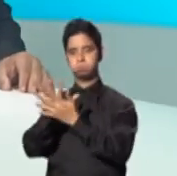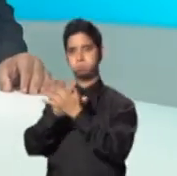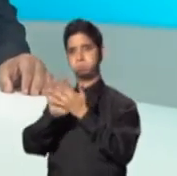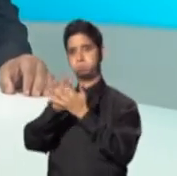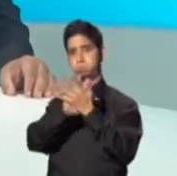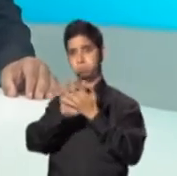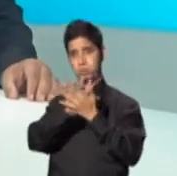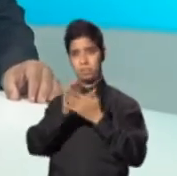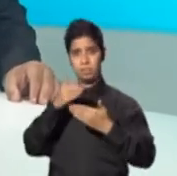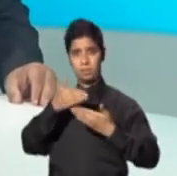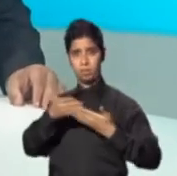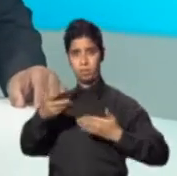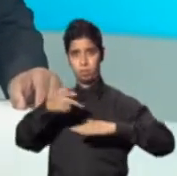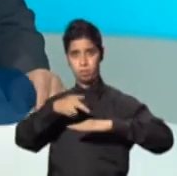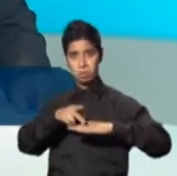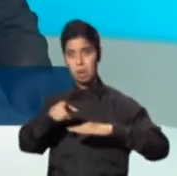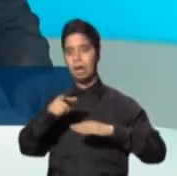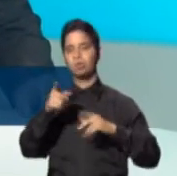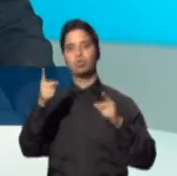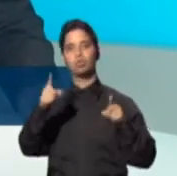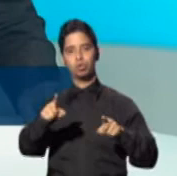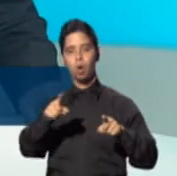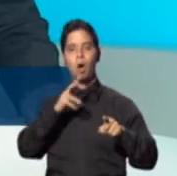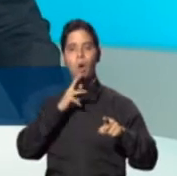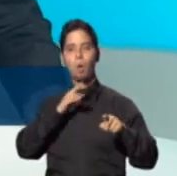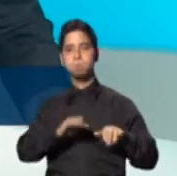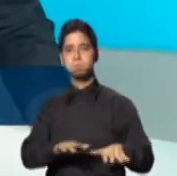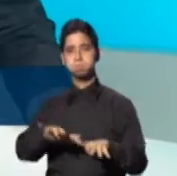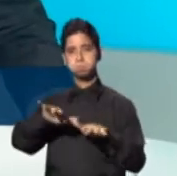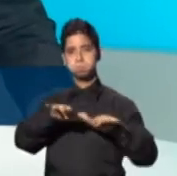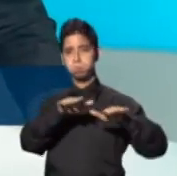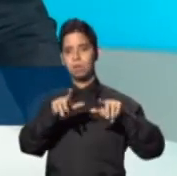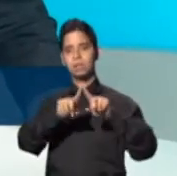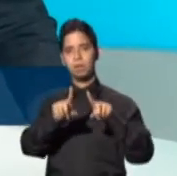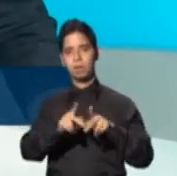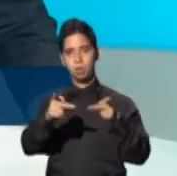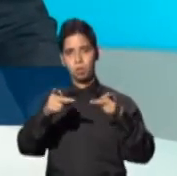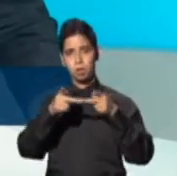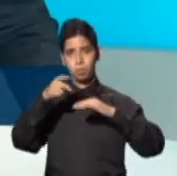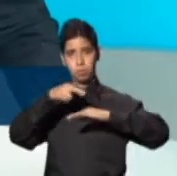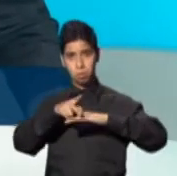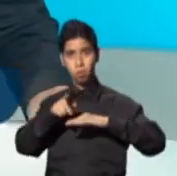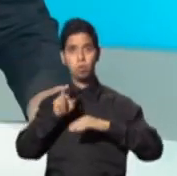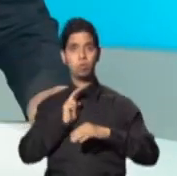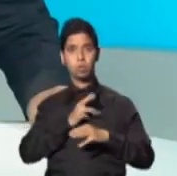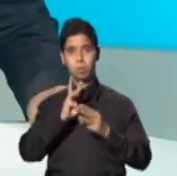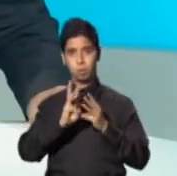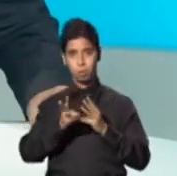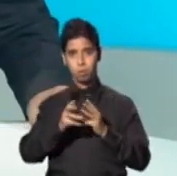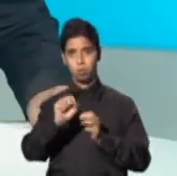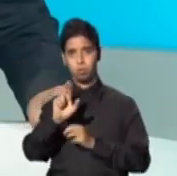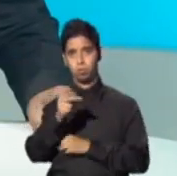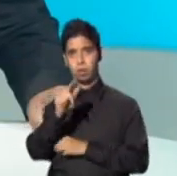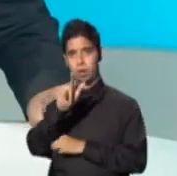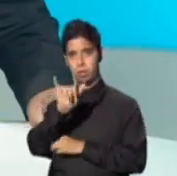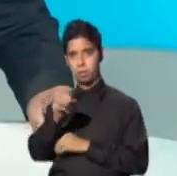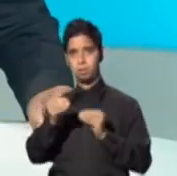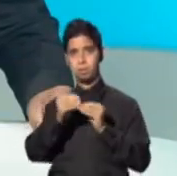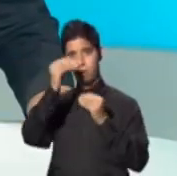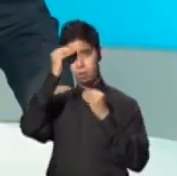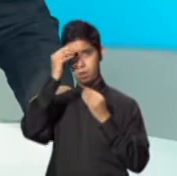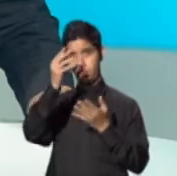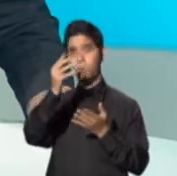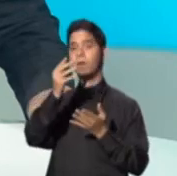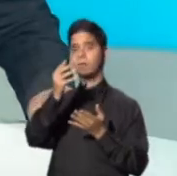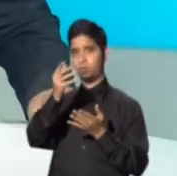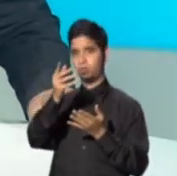sobre nuestra zona ha ocasionado inundaciones en diversas partes de la isla. Nuestra meteoróloga Sujeli López Belén nos ofrece un informe